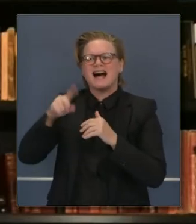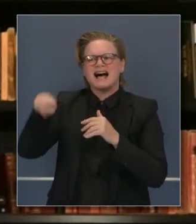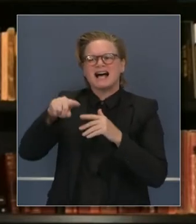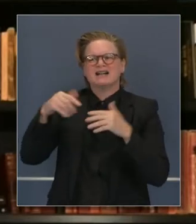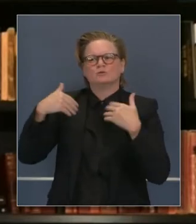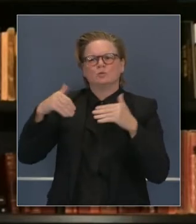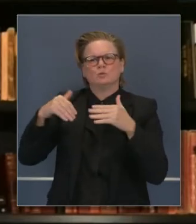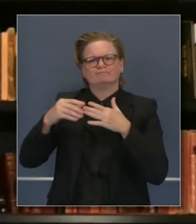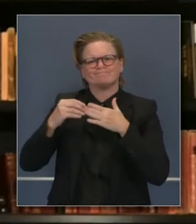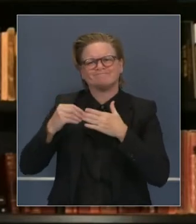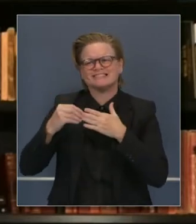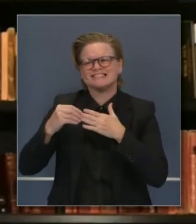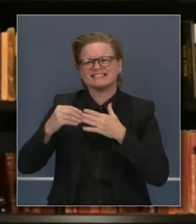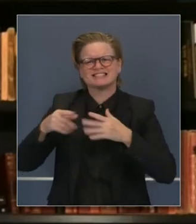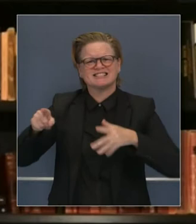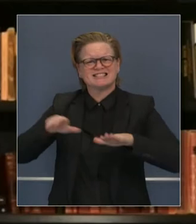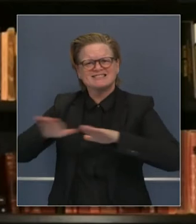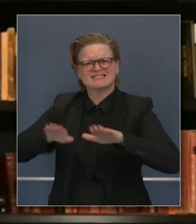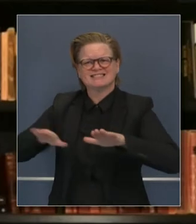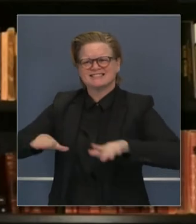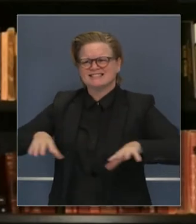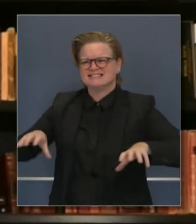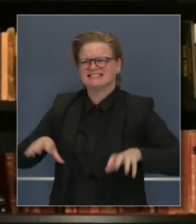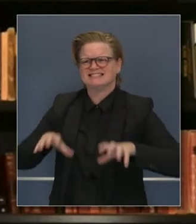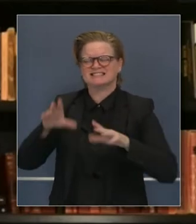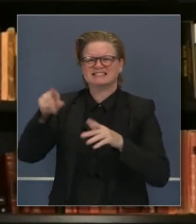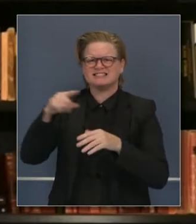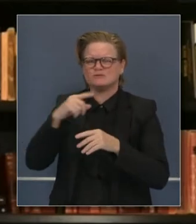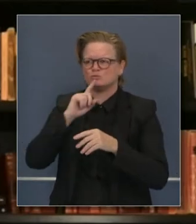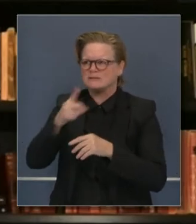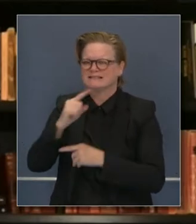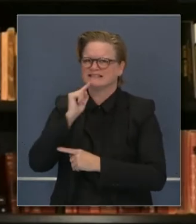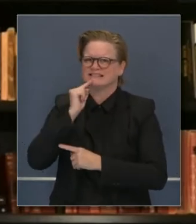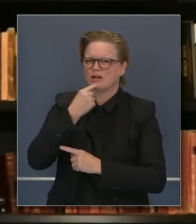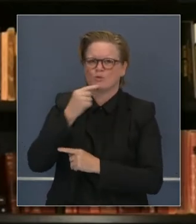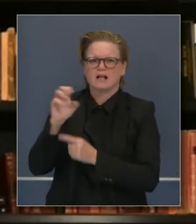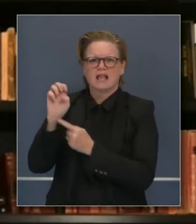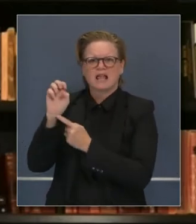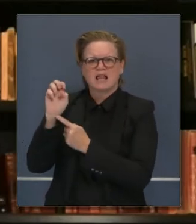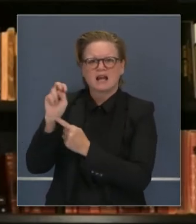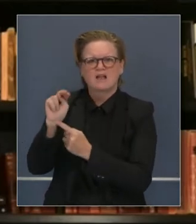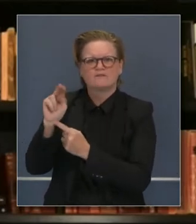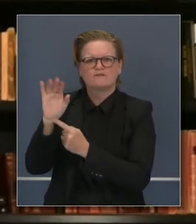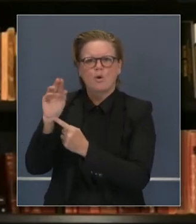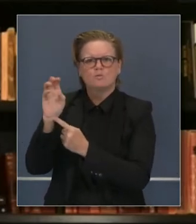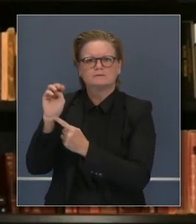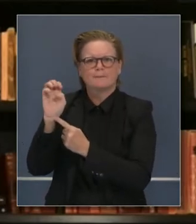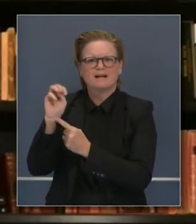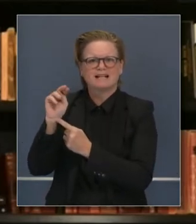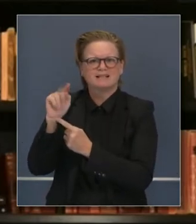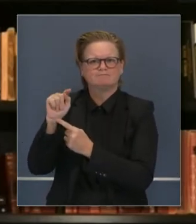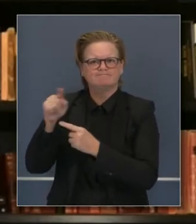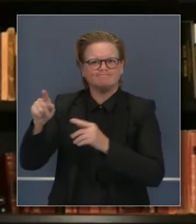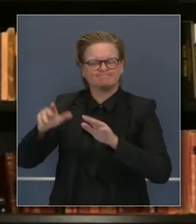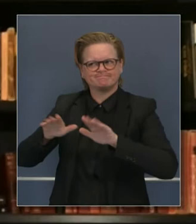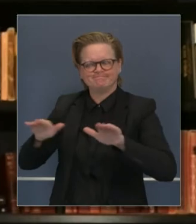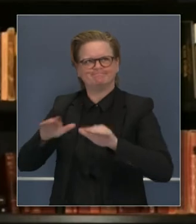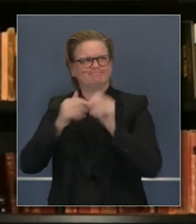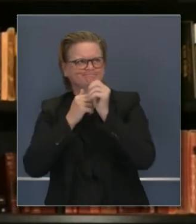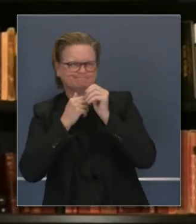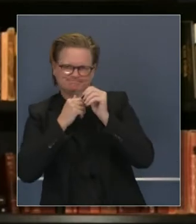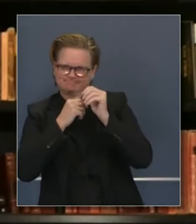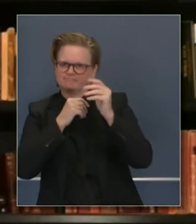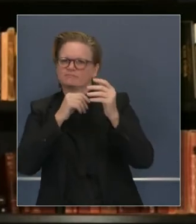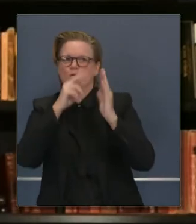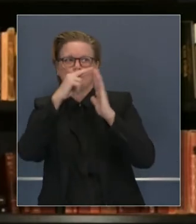expedir estas órdenes. Son personas que están tomando muy en serio la pandemia y las alertas. Las agencias estatales, agencias de